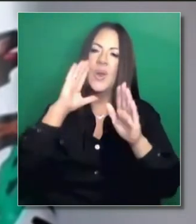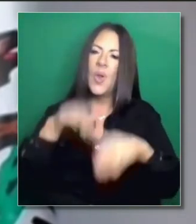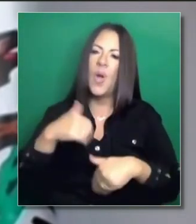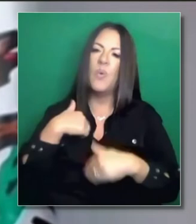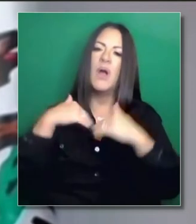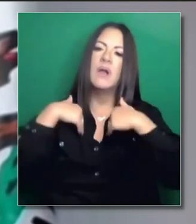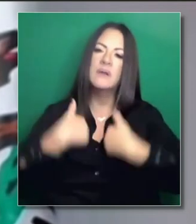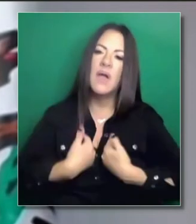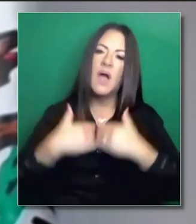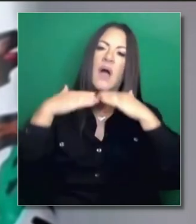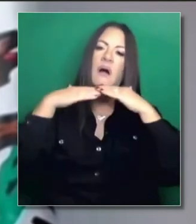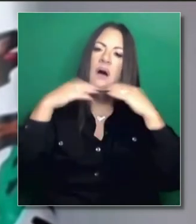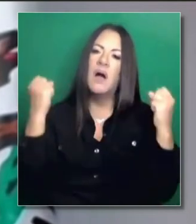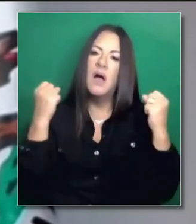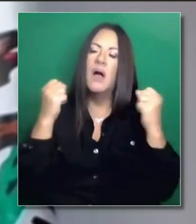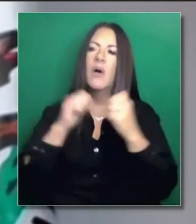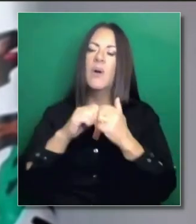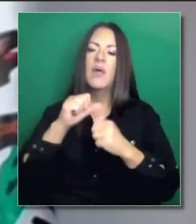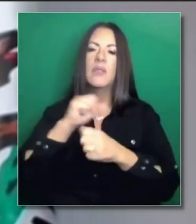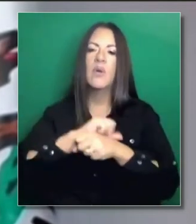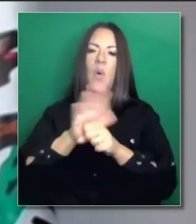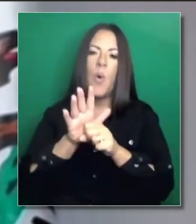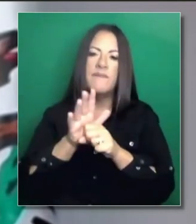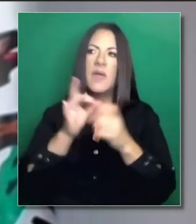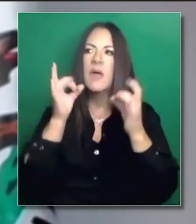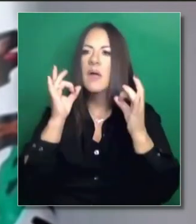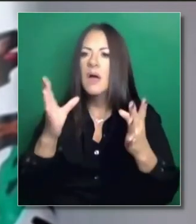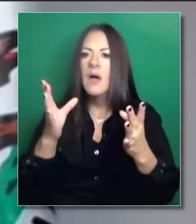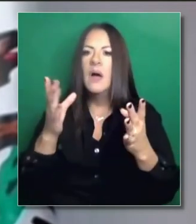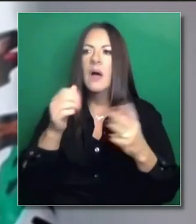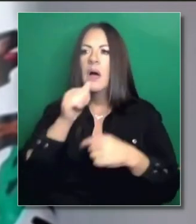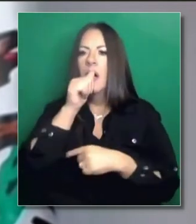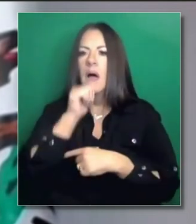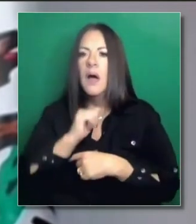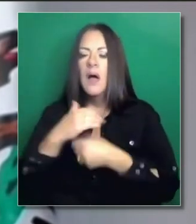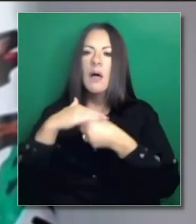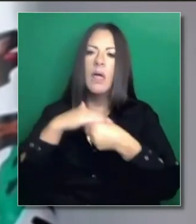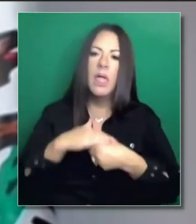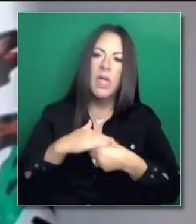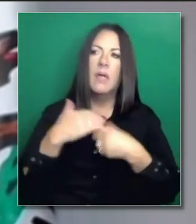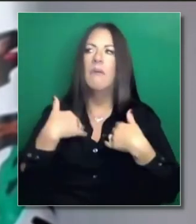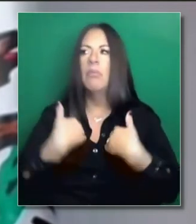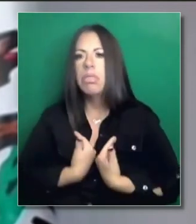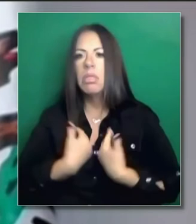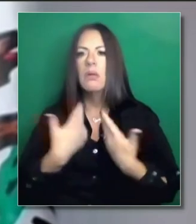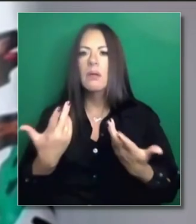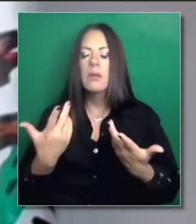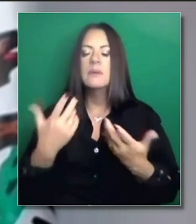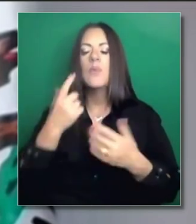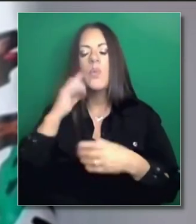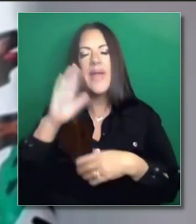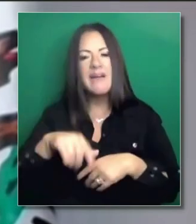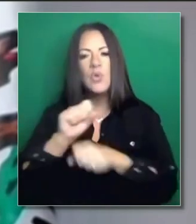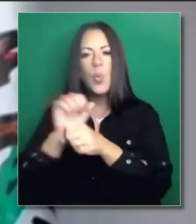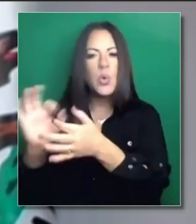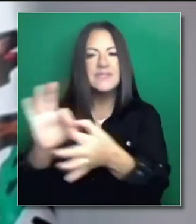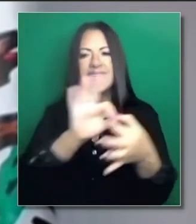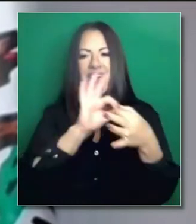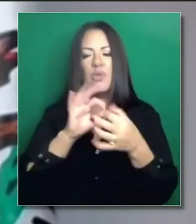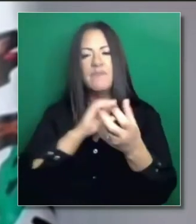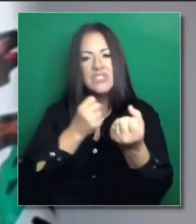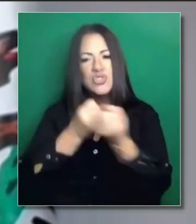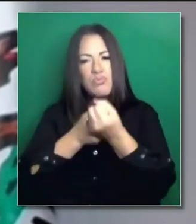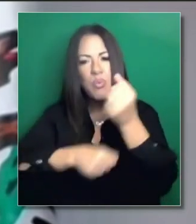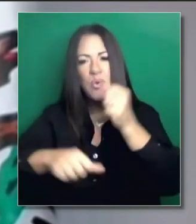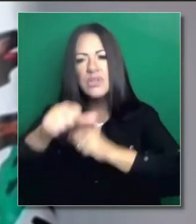ese resentimiento, esa fatiga, ese cansancio se controlen debido al COVID.